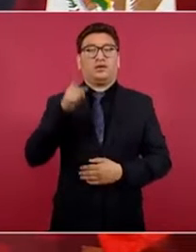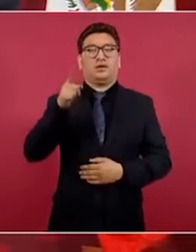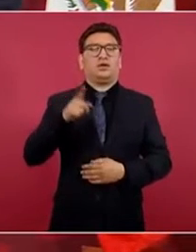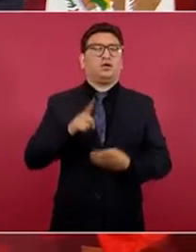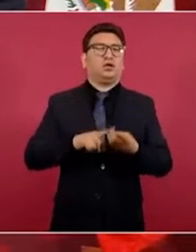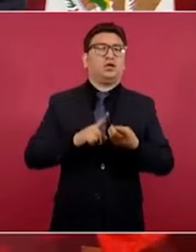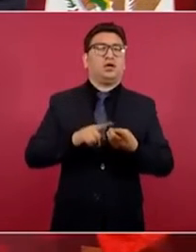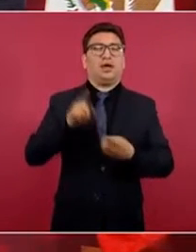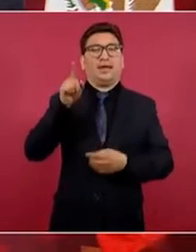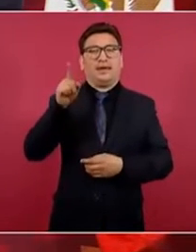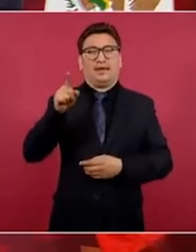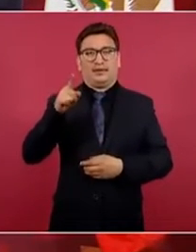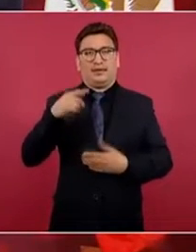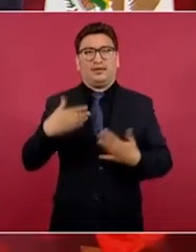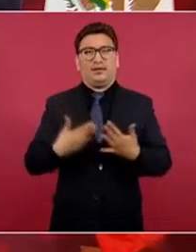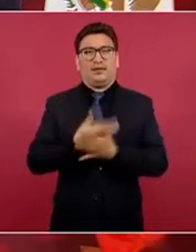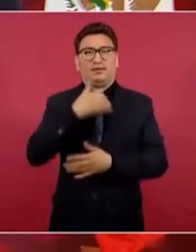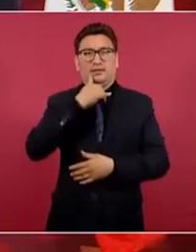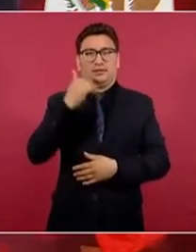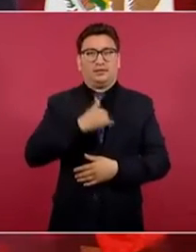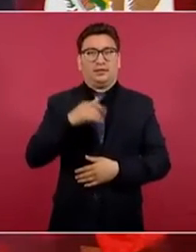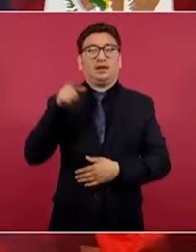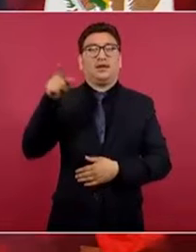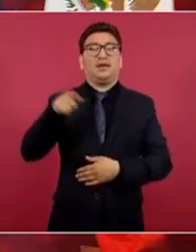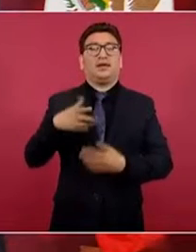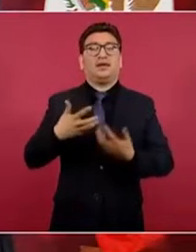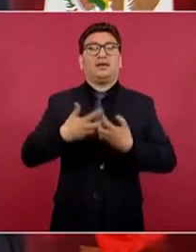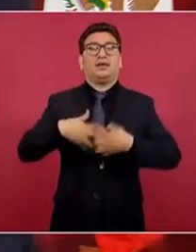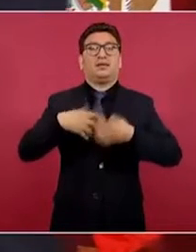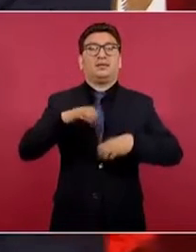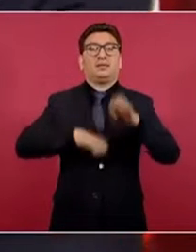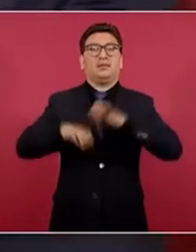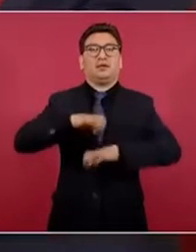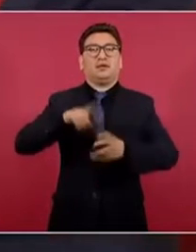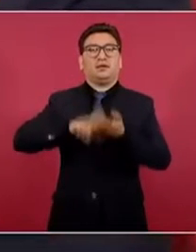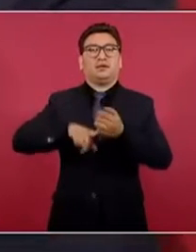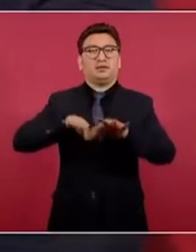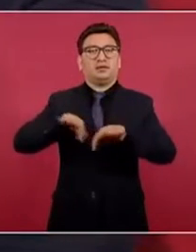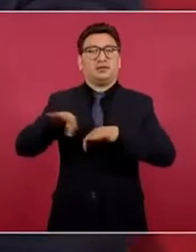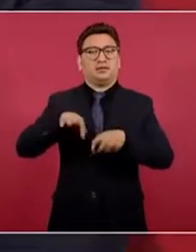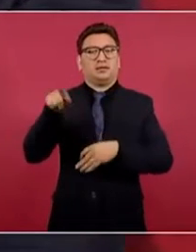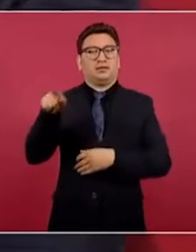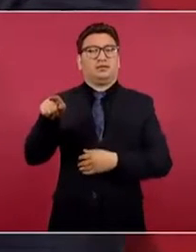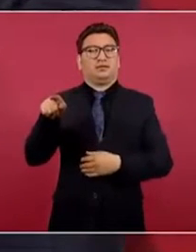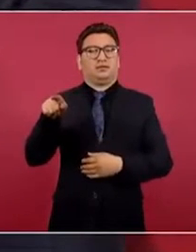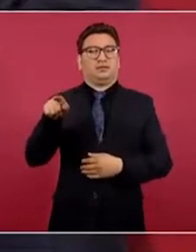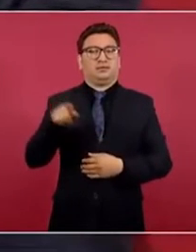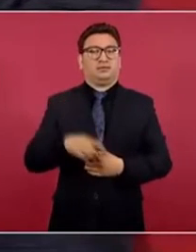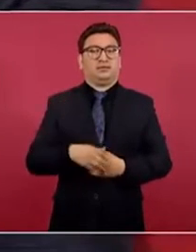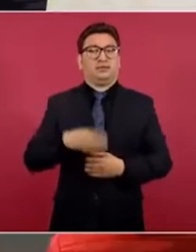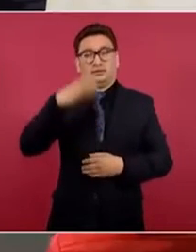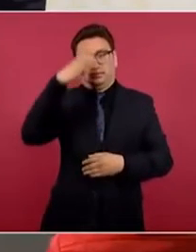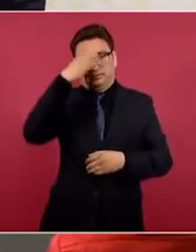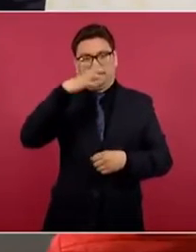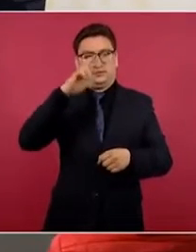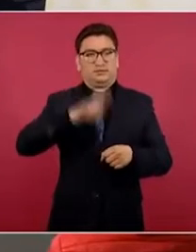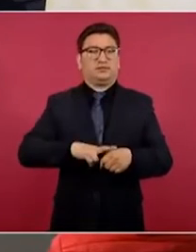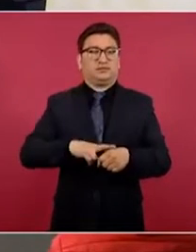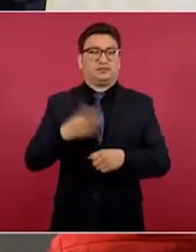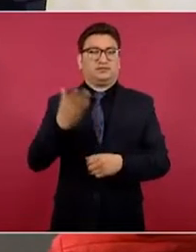y que trabaja para una empresa extranjera